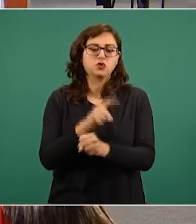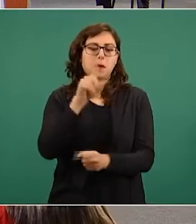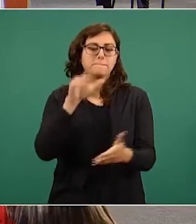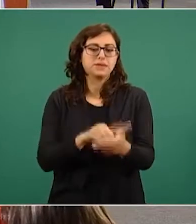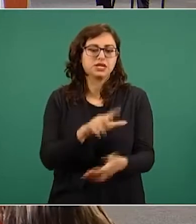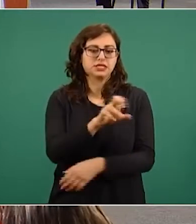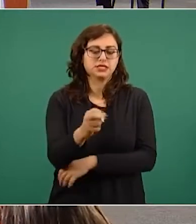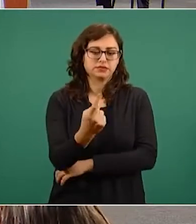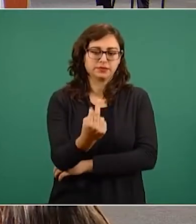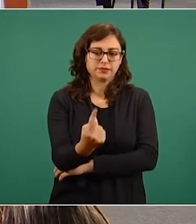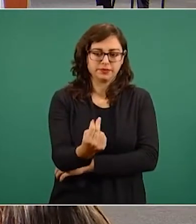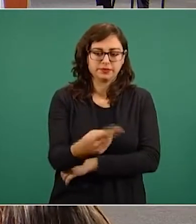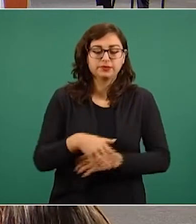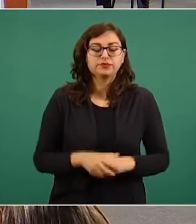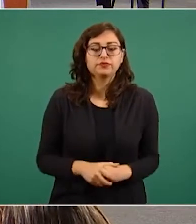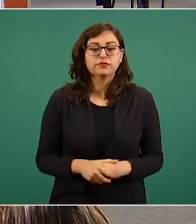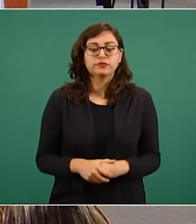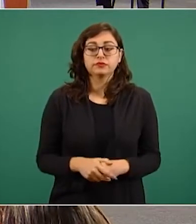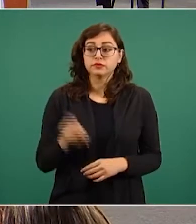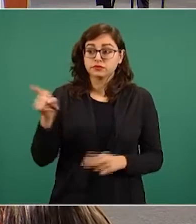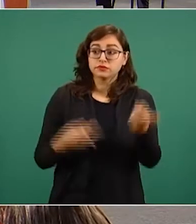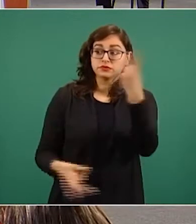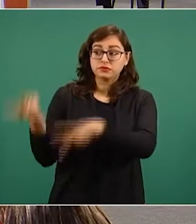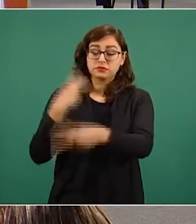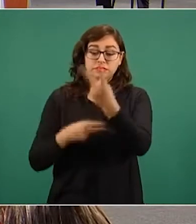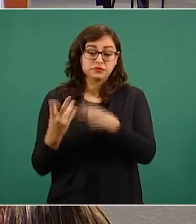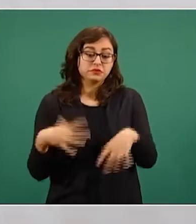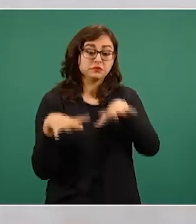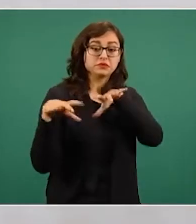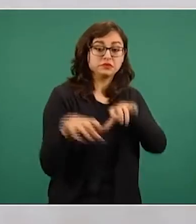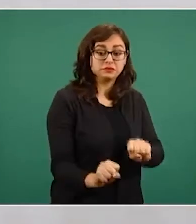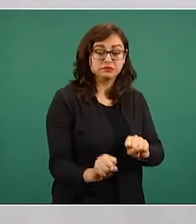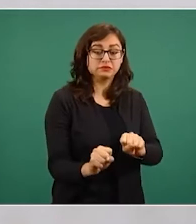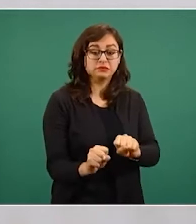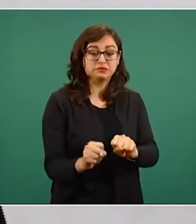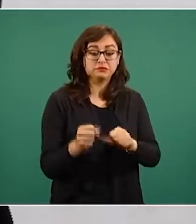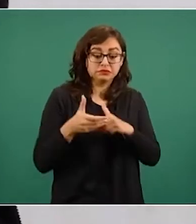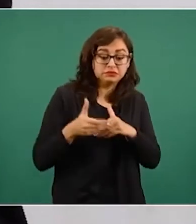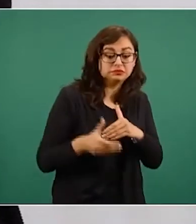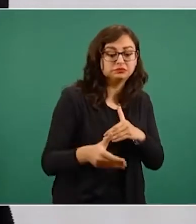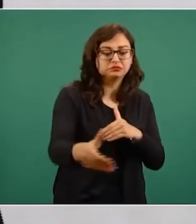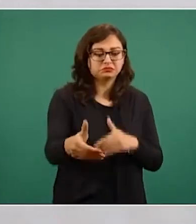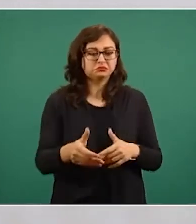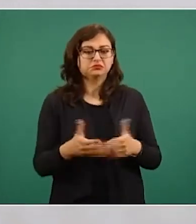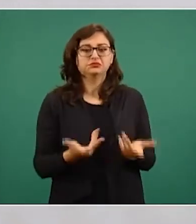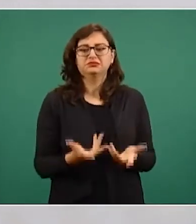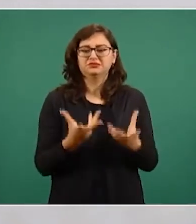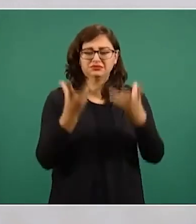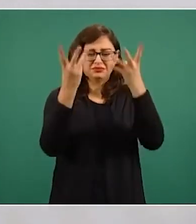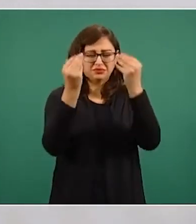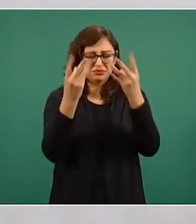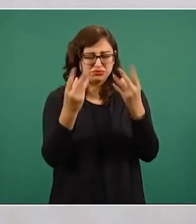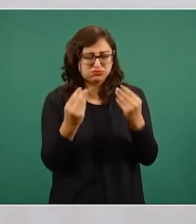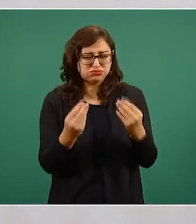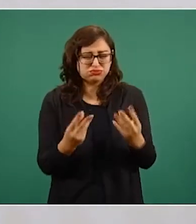Tanto en la conquista como en el proceso de colonización que siguió, se cometieron incuantificables violaciones a